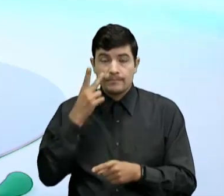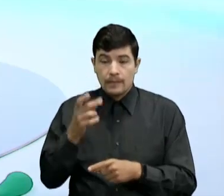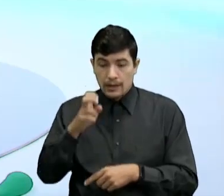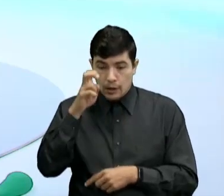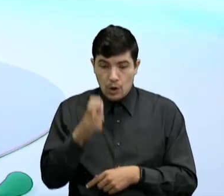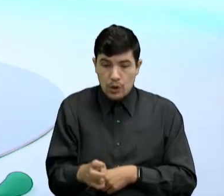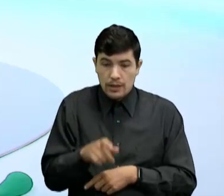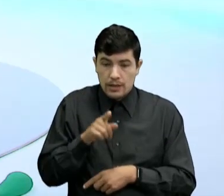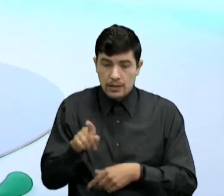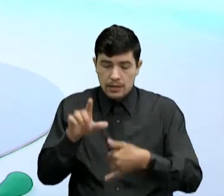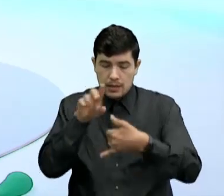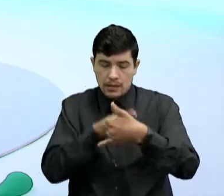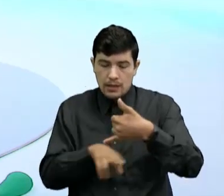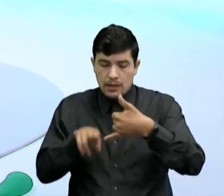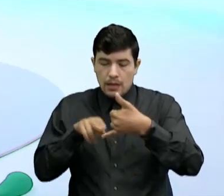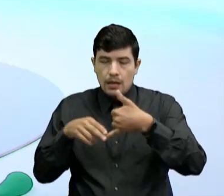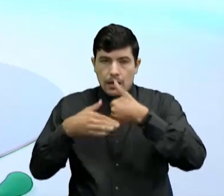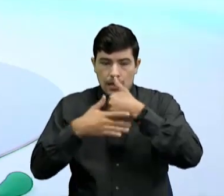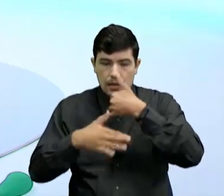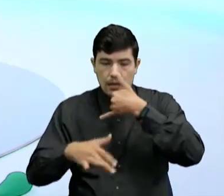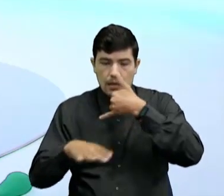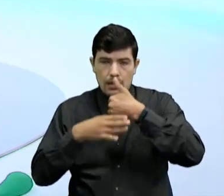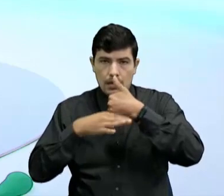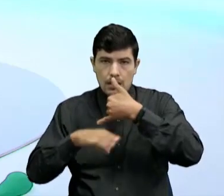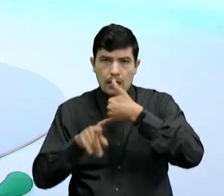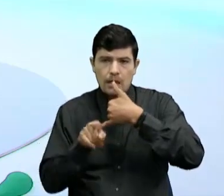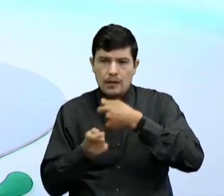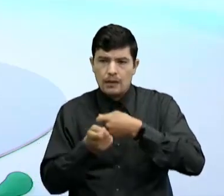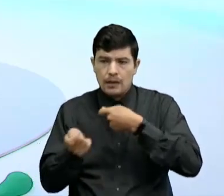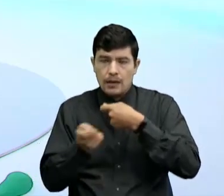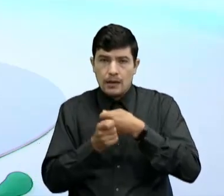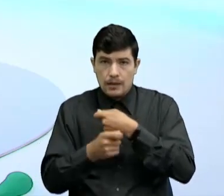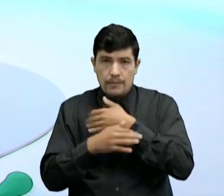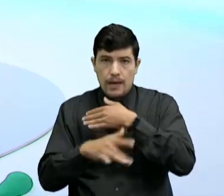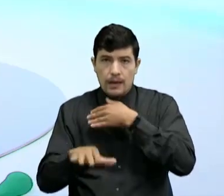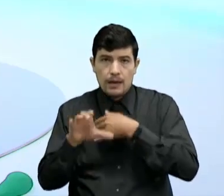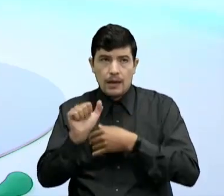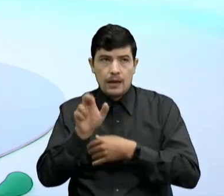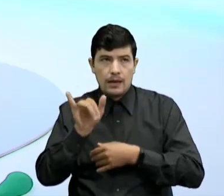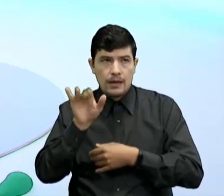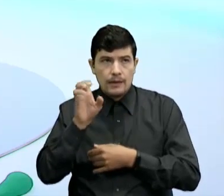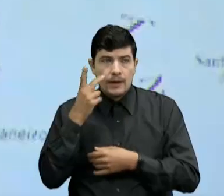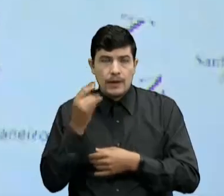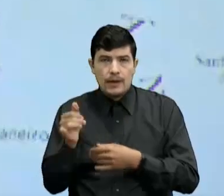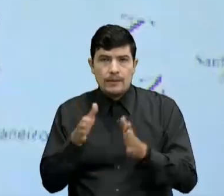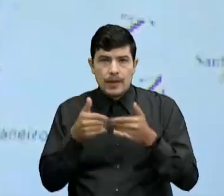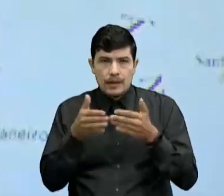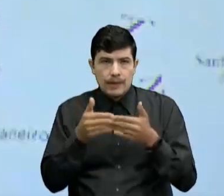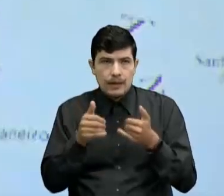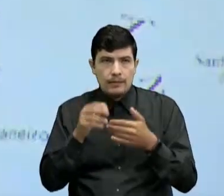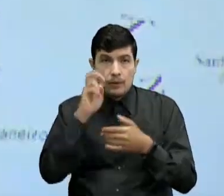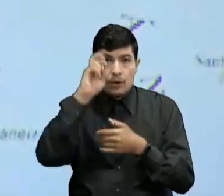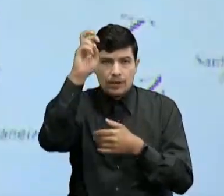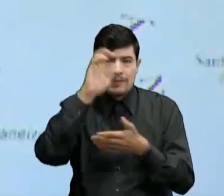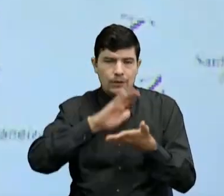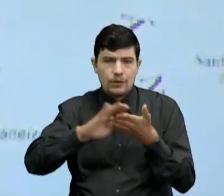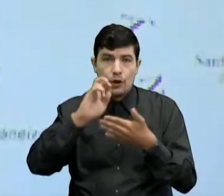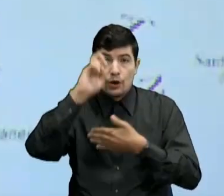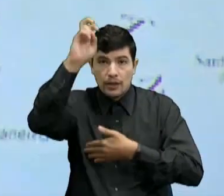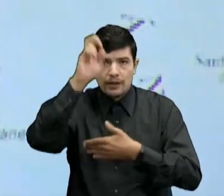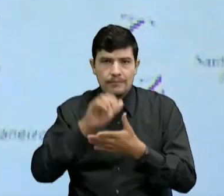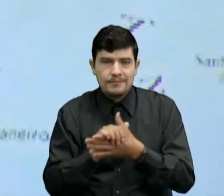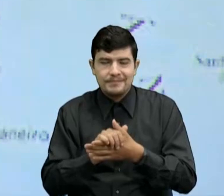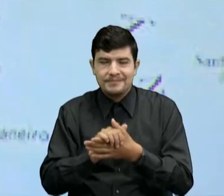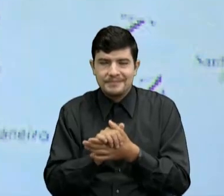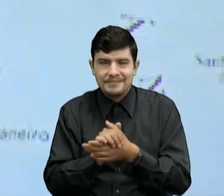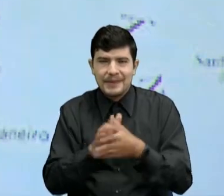todas Las fronteras marítimas Con nuestros vecinos Del mar Caribe Ajá Panamá Costa Rica Nicaragua